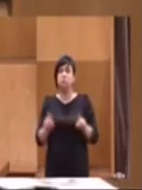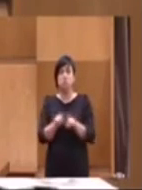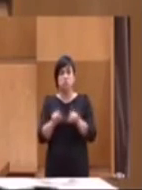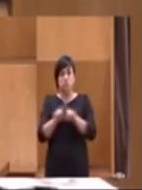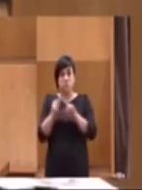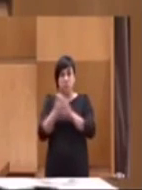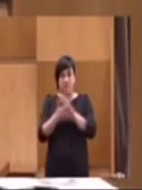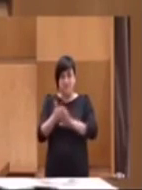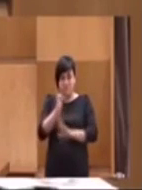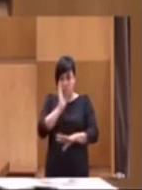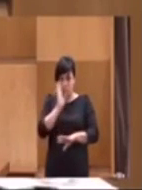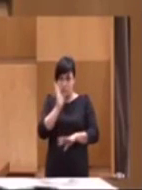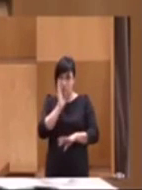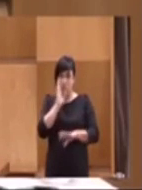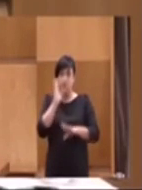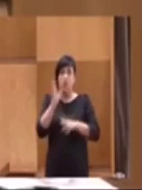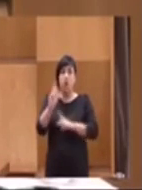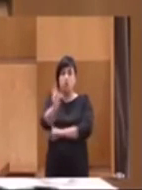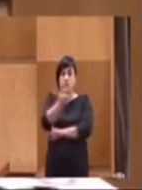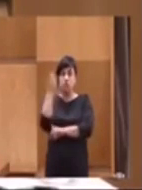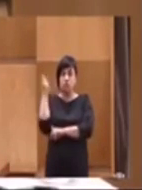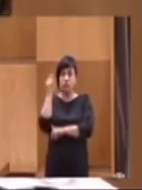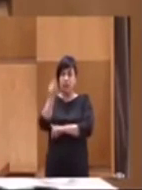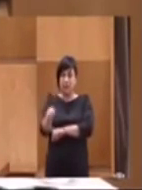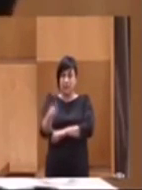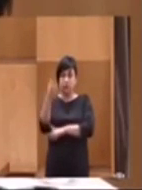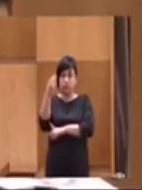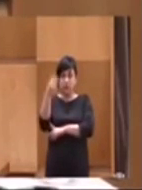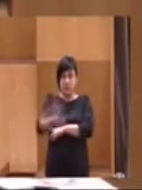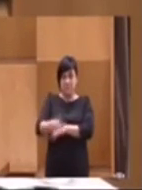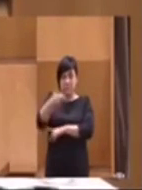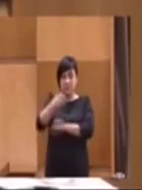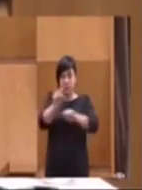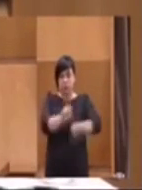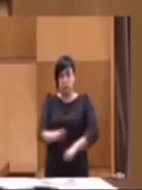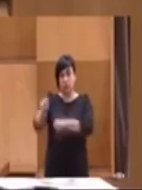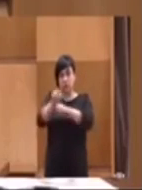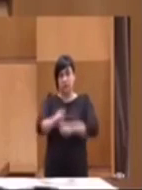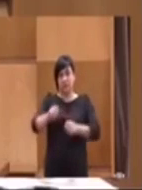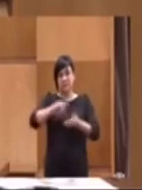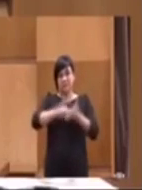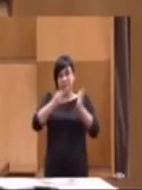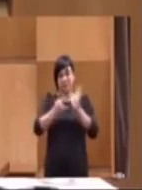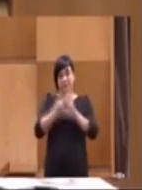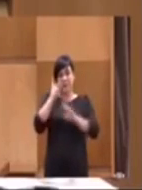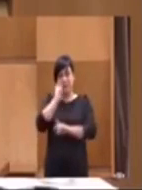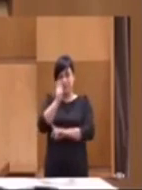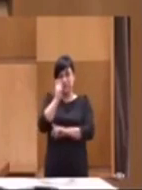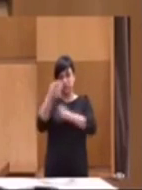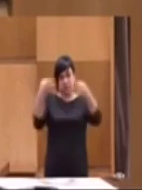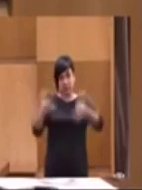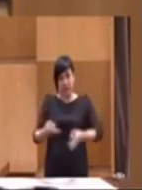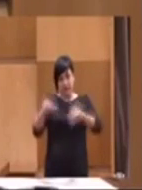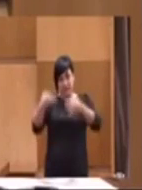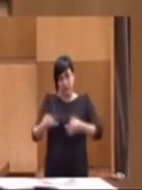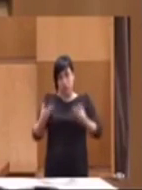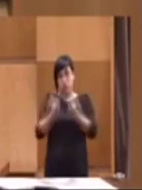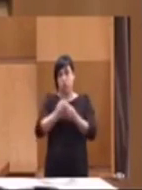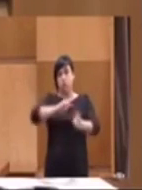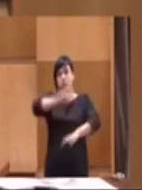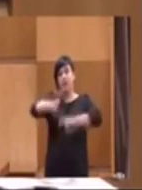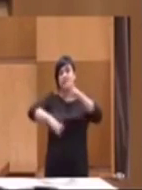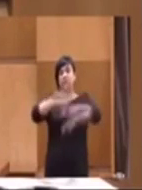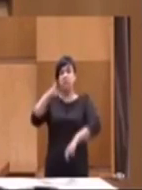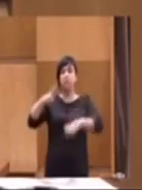antes, llenarás, evidentemente, a conseguir eso tan importante que es proteger el sistema de pensiones, garantizarlo, garantizarlo con una reforma